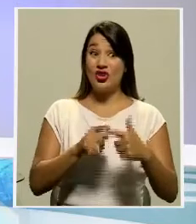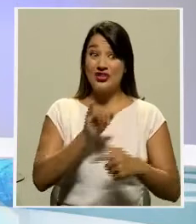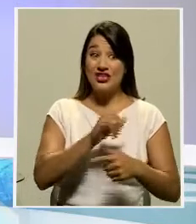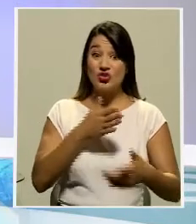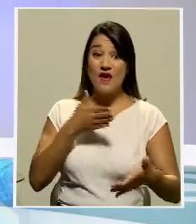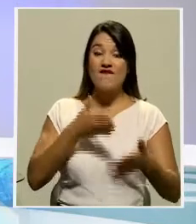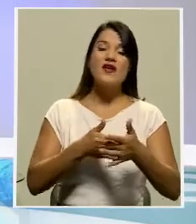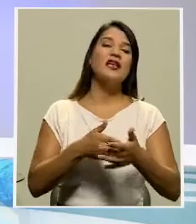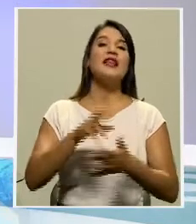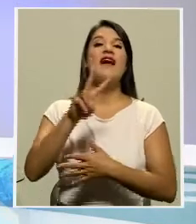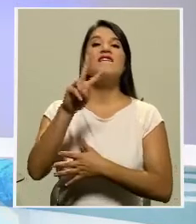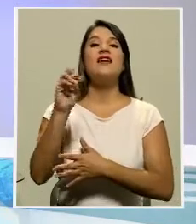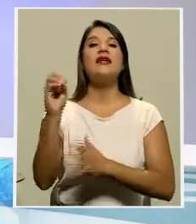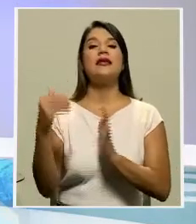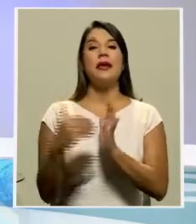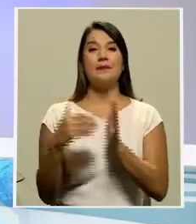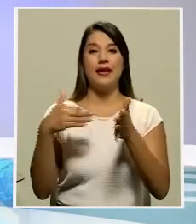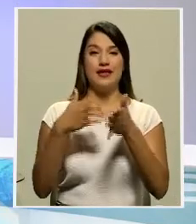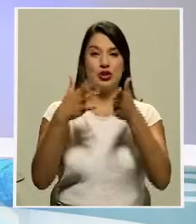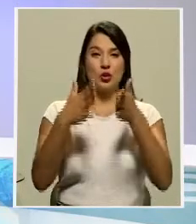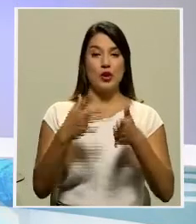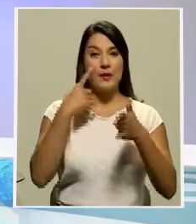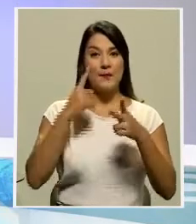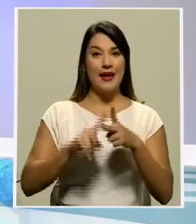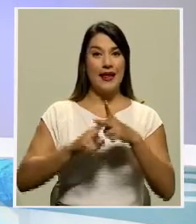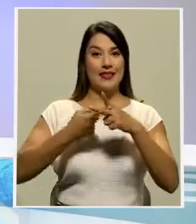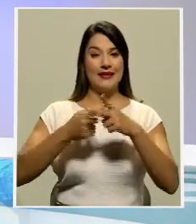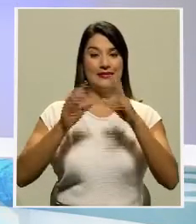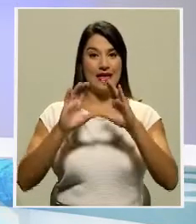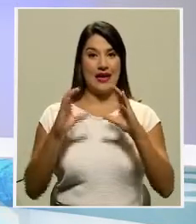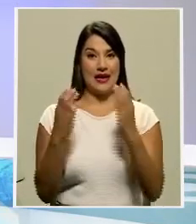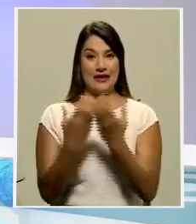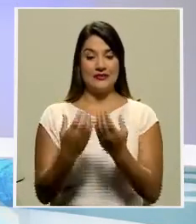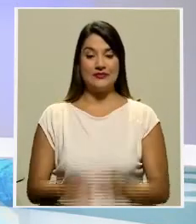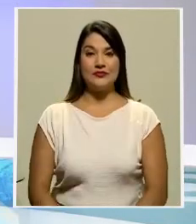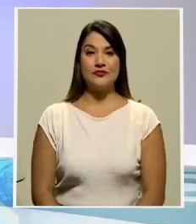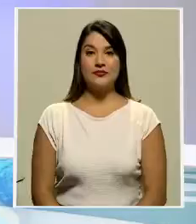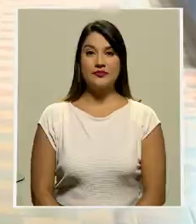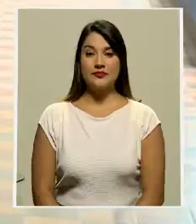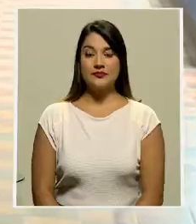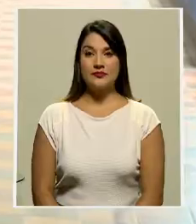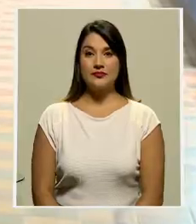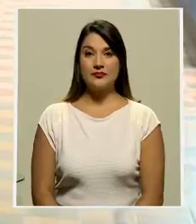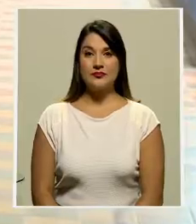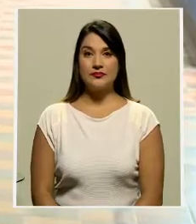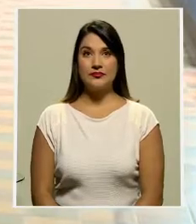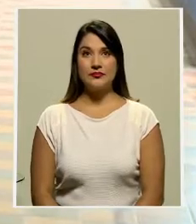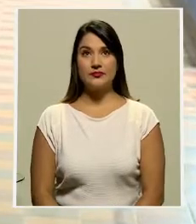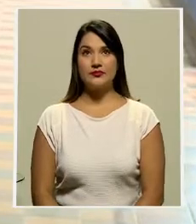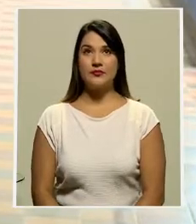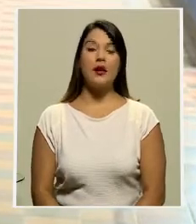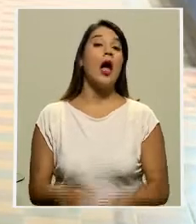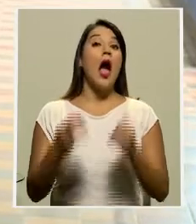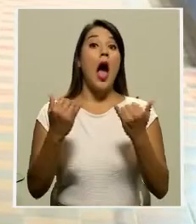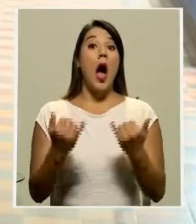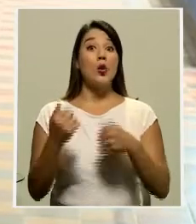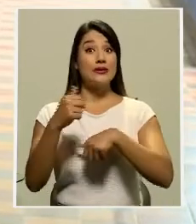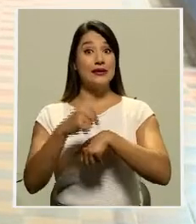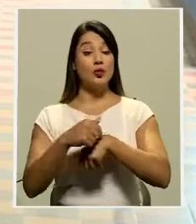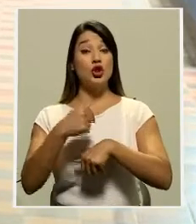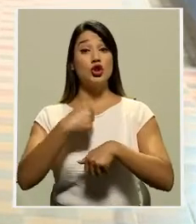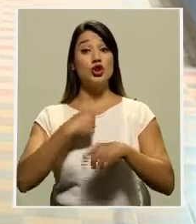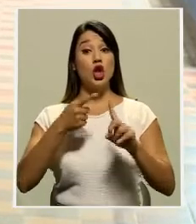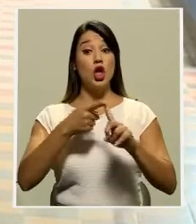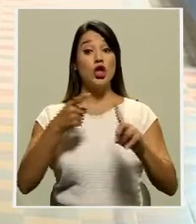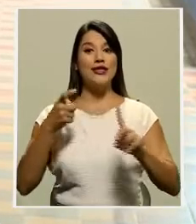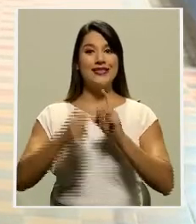estudiantes en el inicio del ciclo lectivo. En este momento yo tengo desde el año pasado un